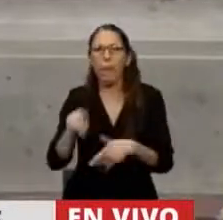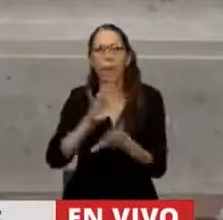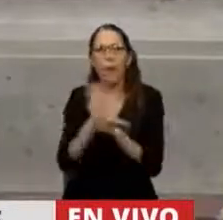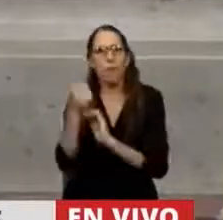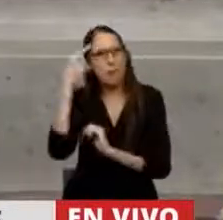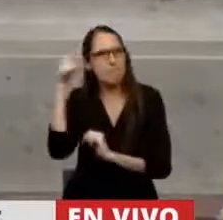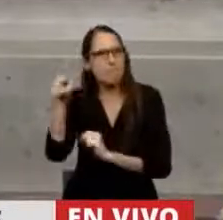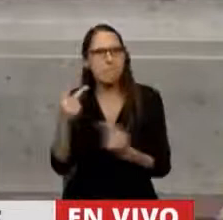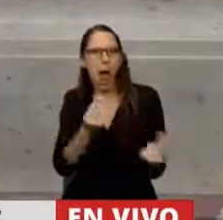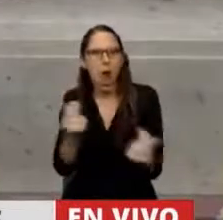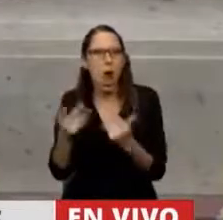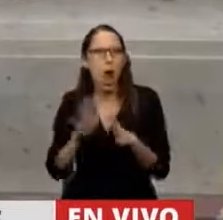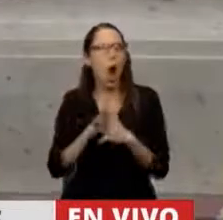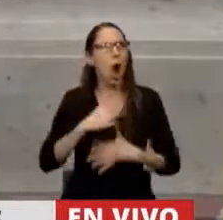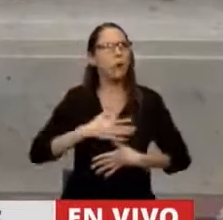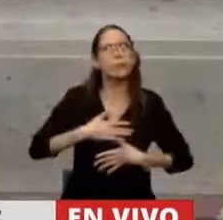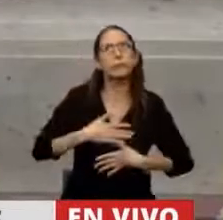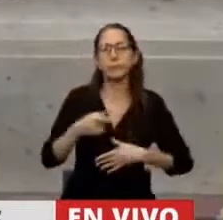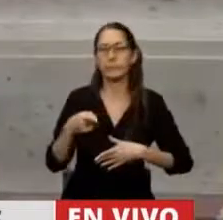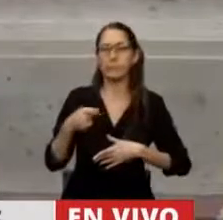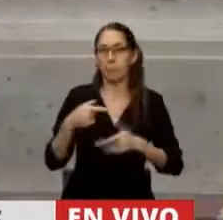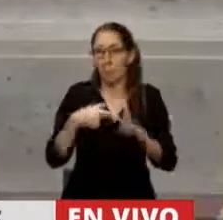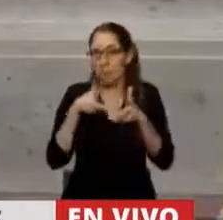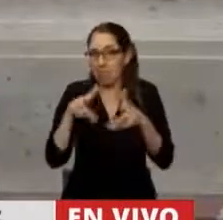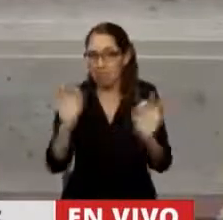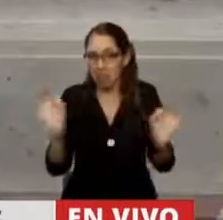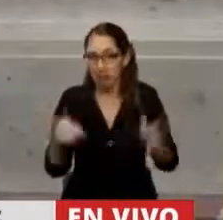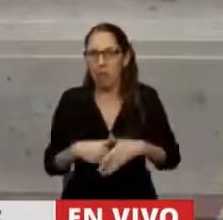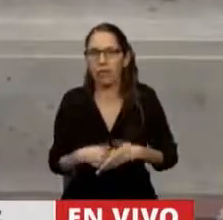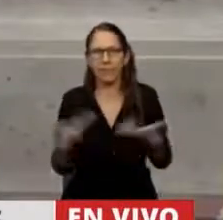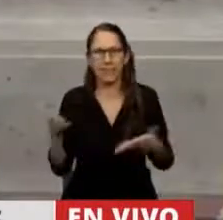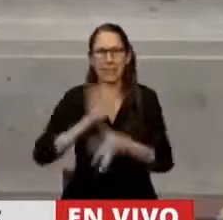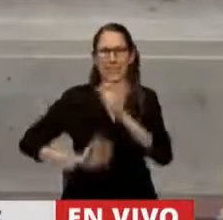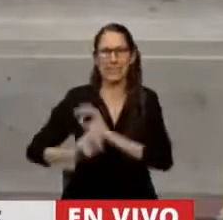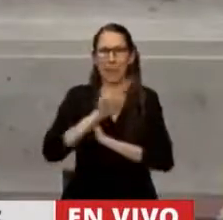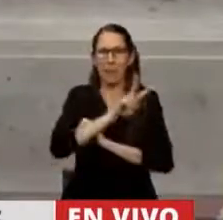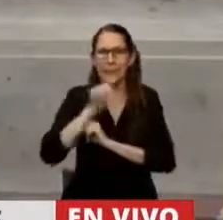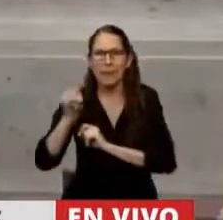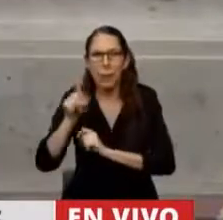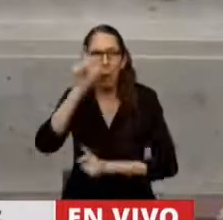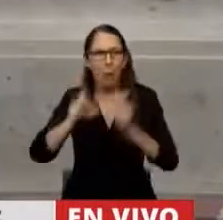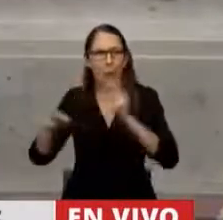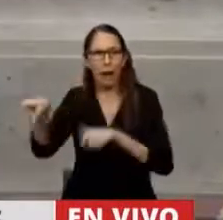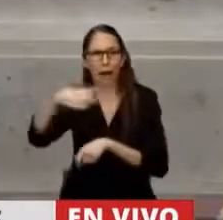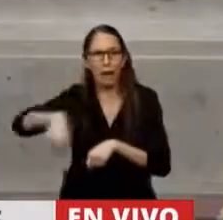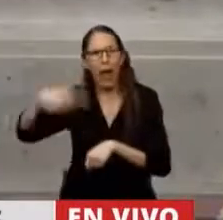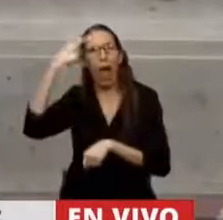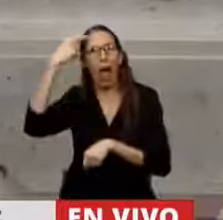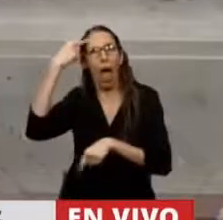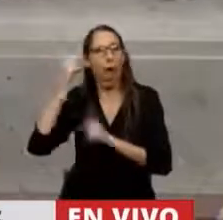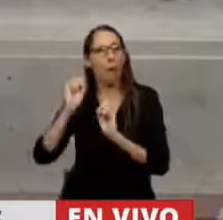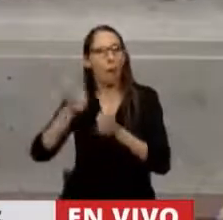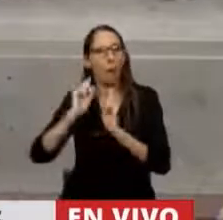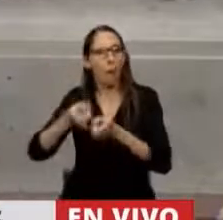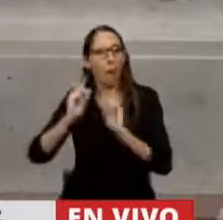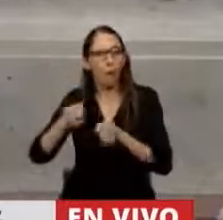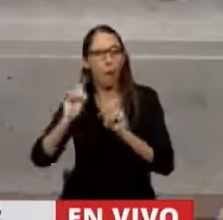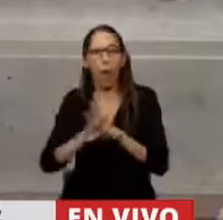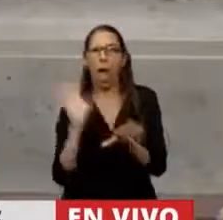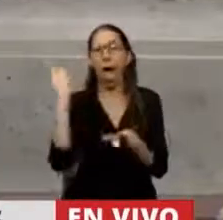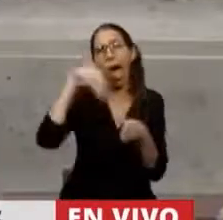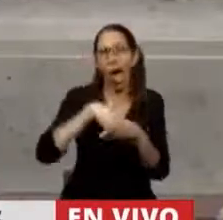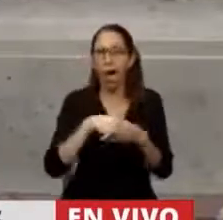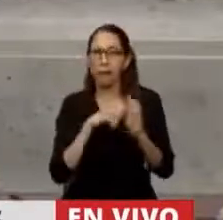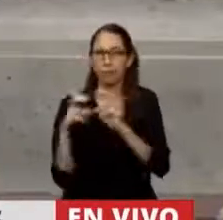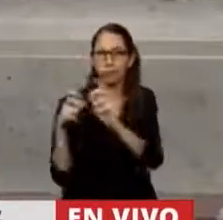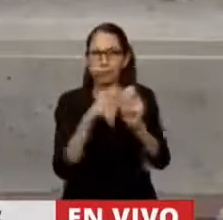Por eso es inexplicable que en pleno siglo XXI los fundamentalistas sigan interviniendo en este